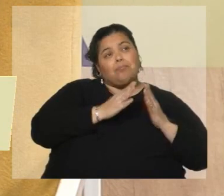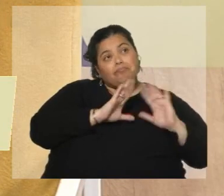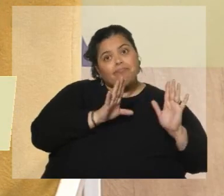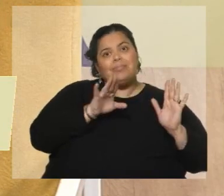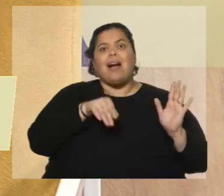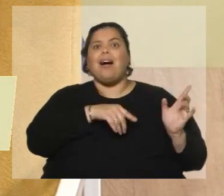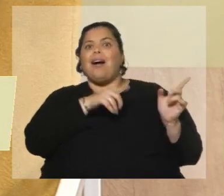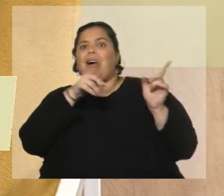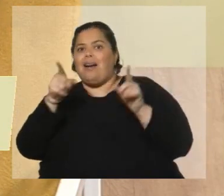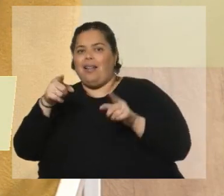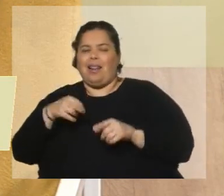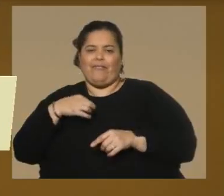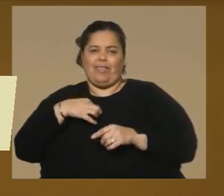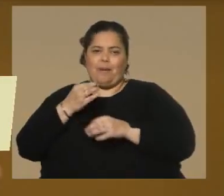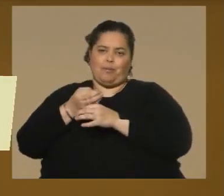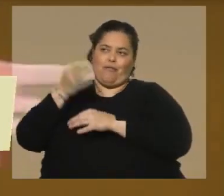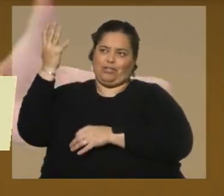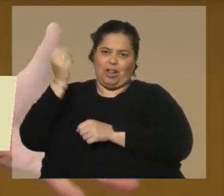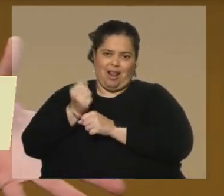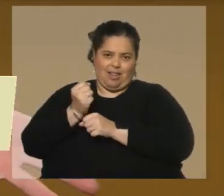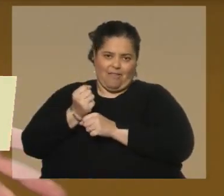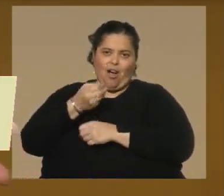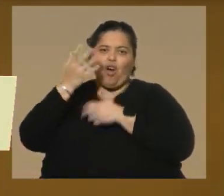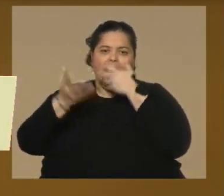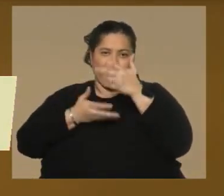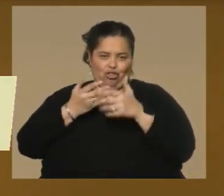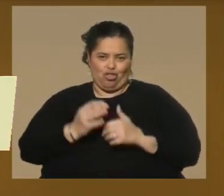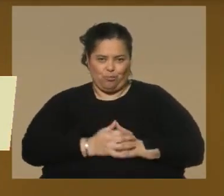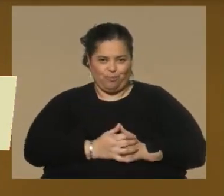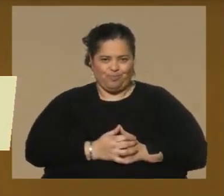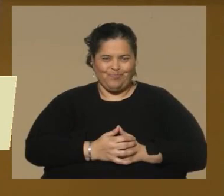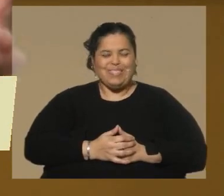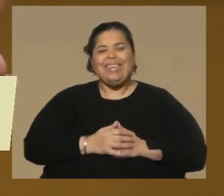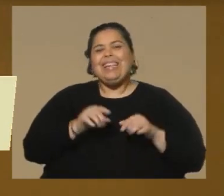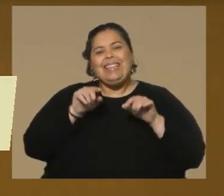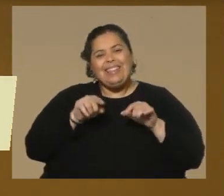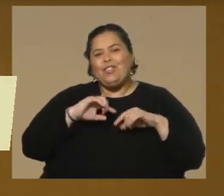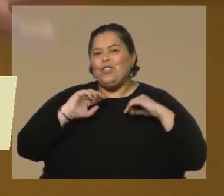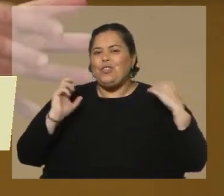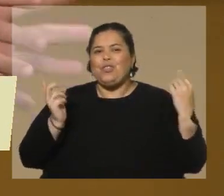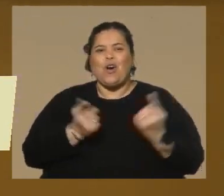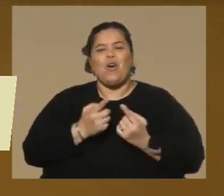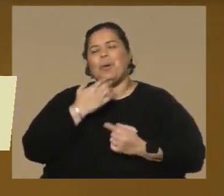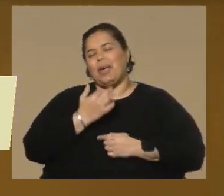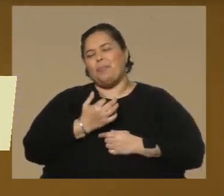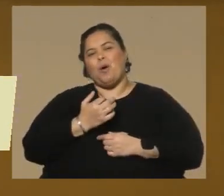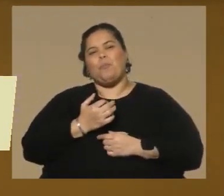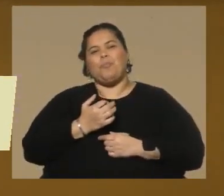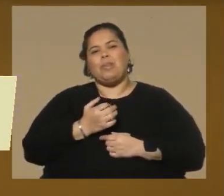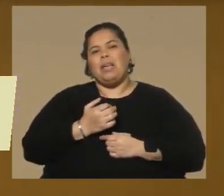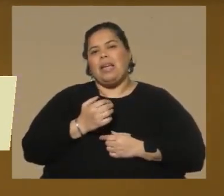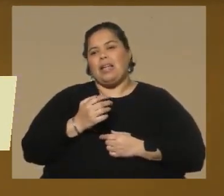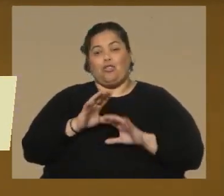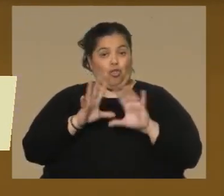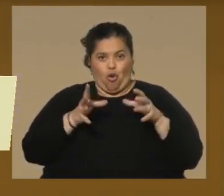profesional propiamente dicha. Y toda esta efervescencia artística, ya sea la detrás de y la que se